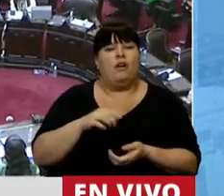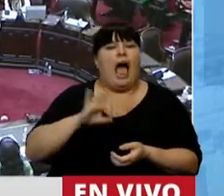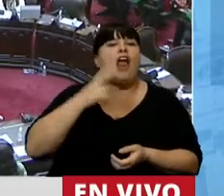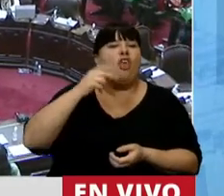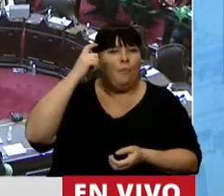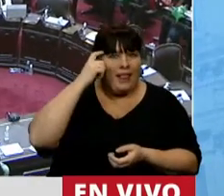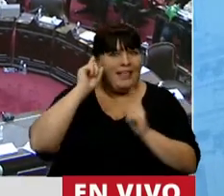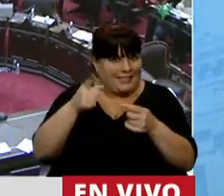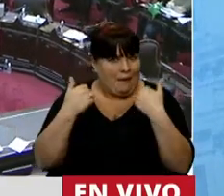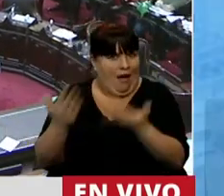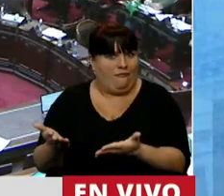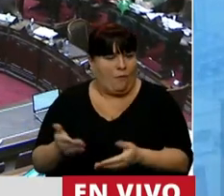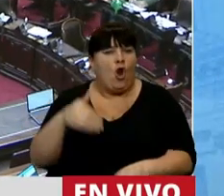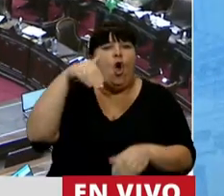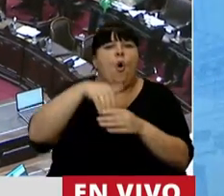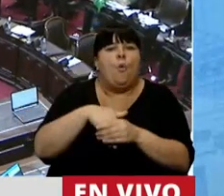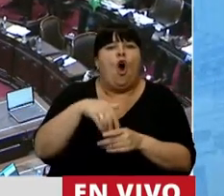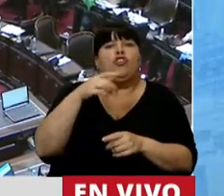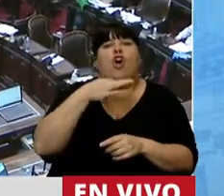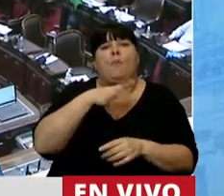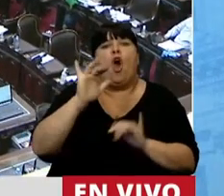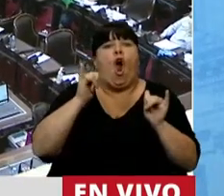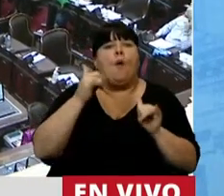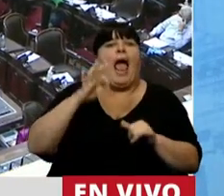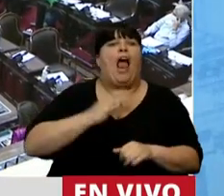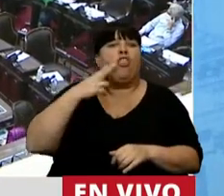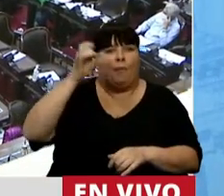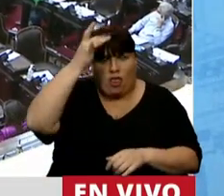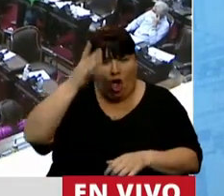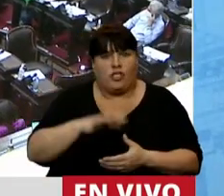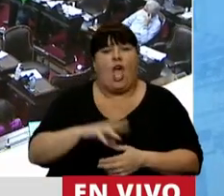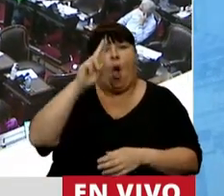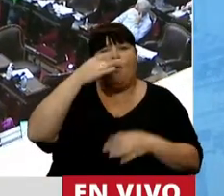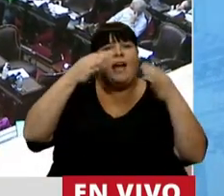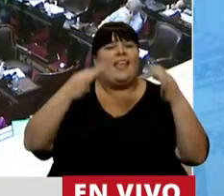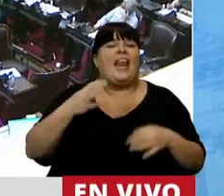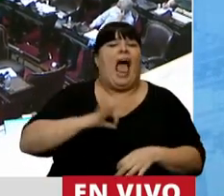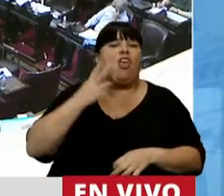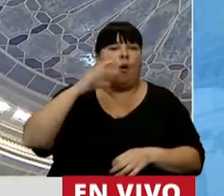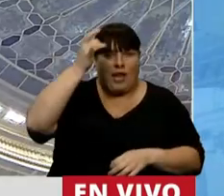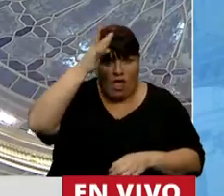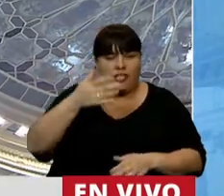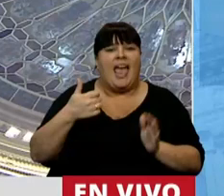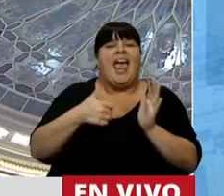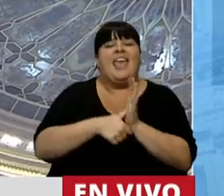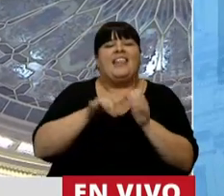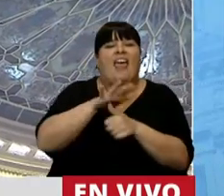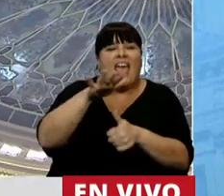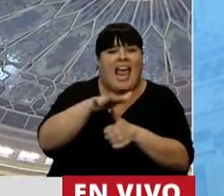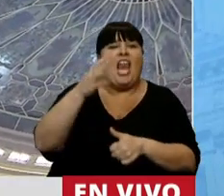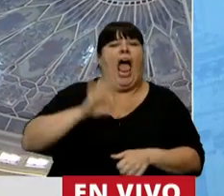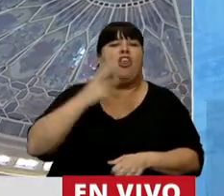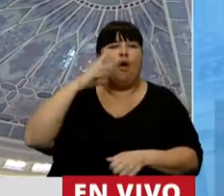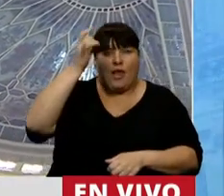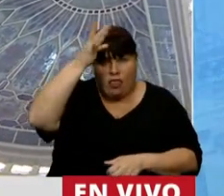también de ese lado, el voto optativo de los jóvenes en 2012, la muerte digna en 2012, la ley de identidad de género en 2012,